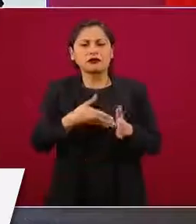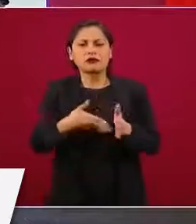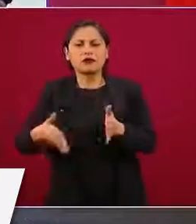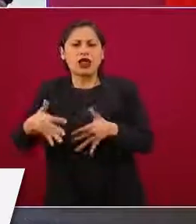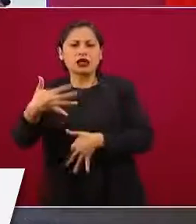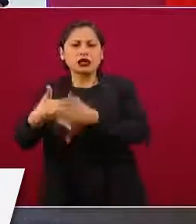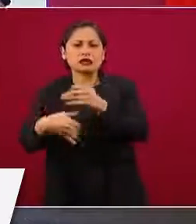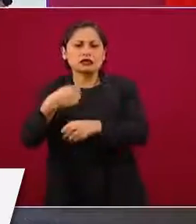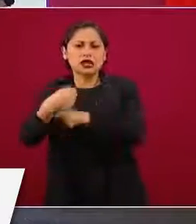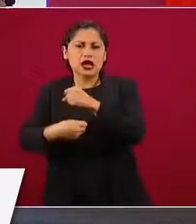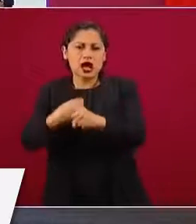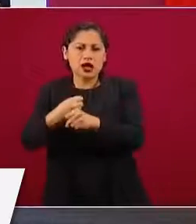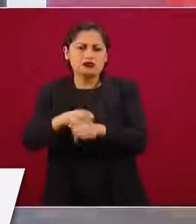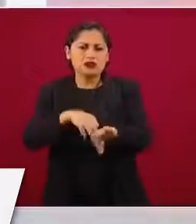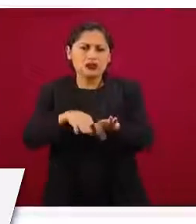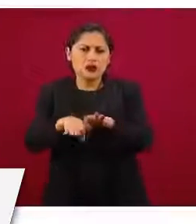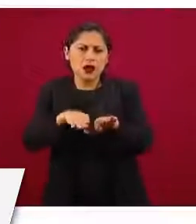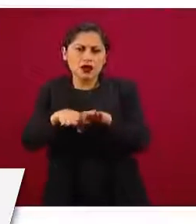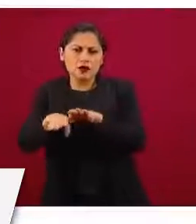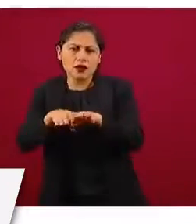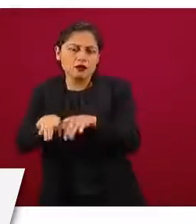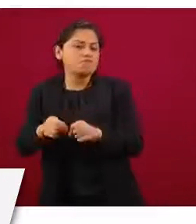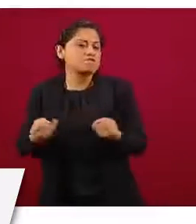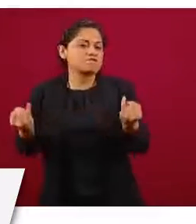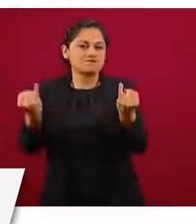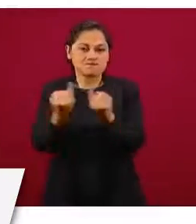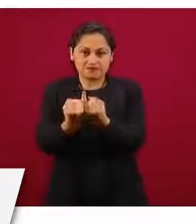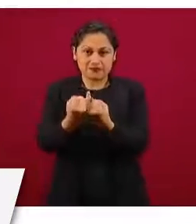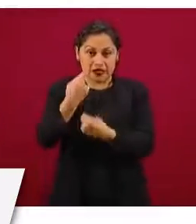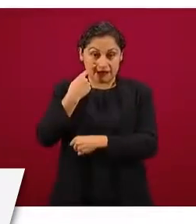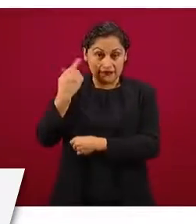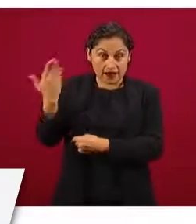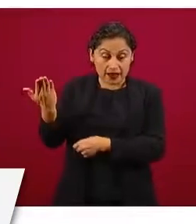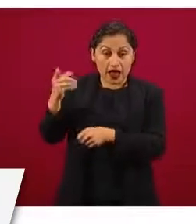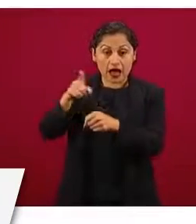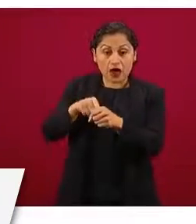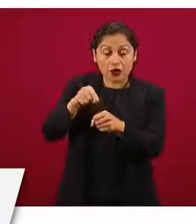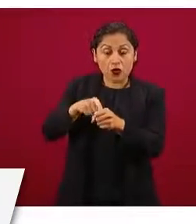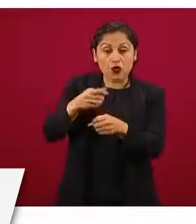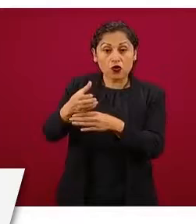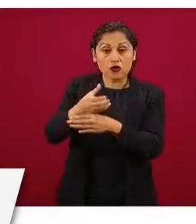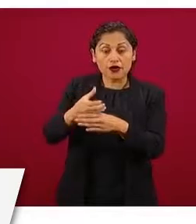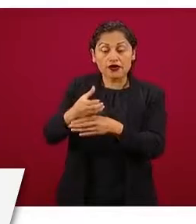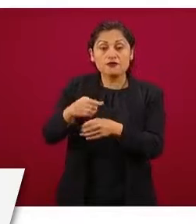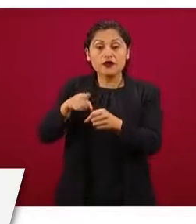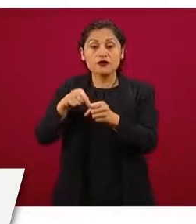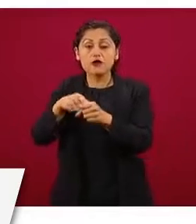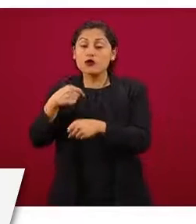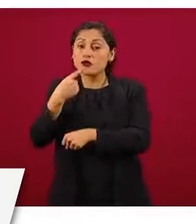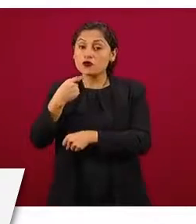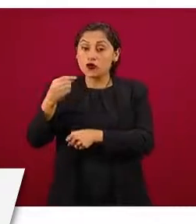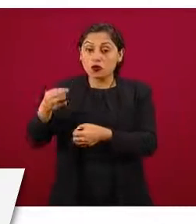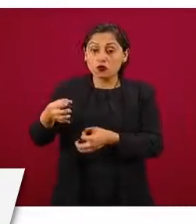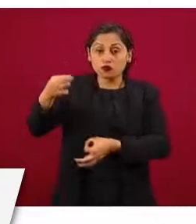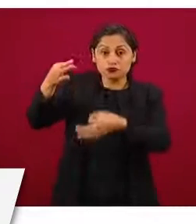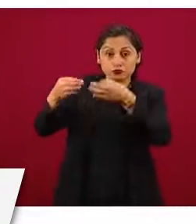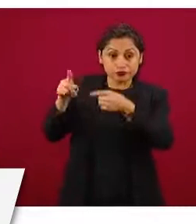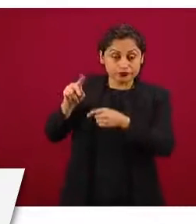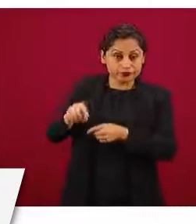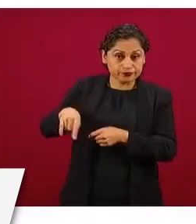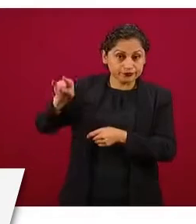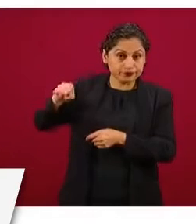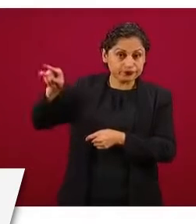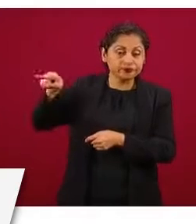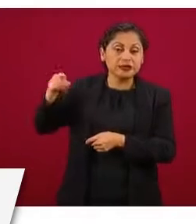cotizando. Y como pueden ver, si comparamos la línea café con la línea roja, van a tener niveles muy